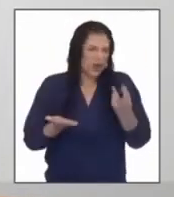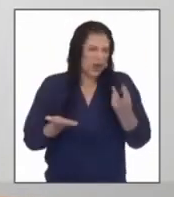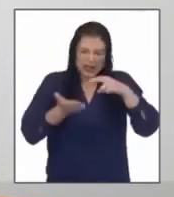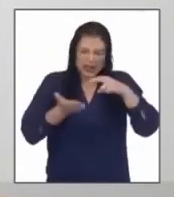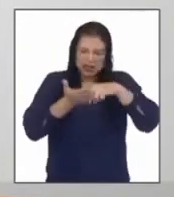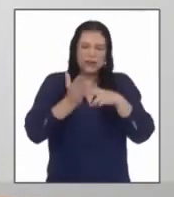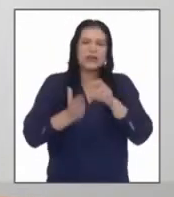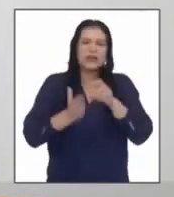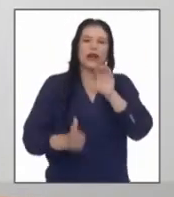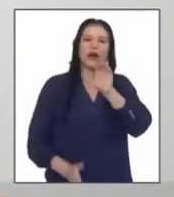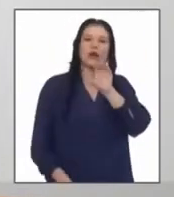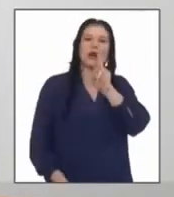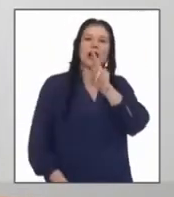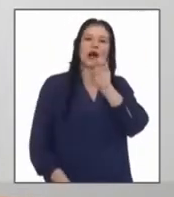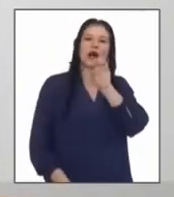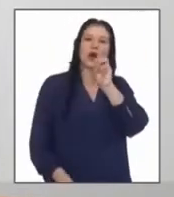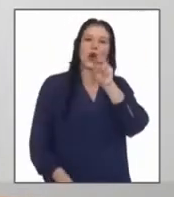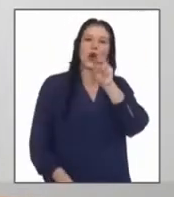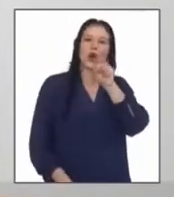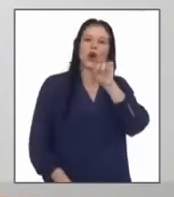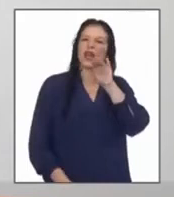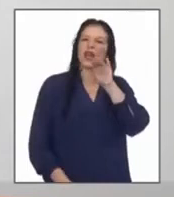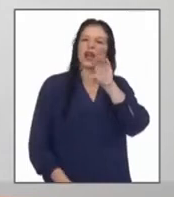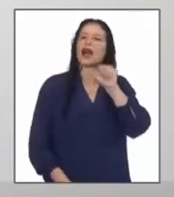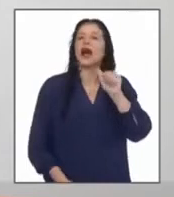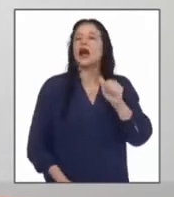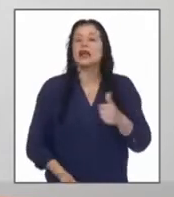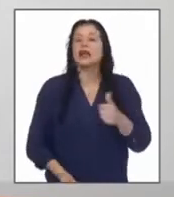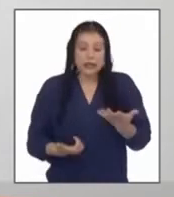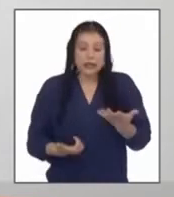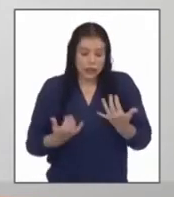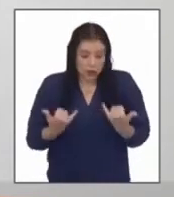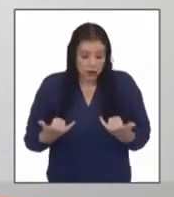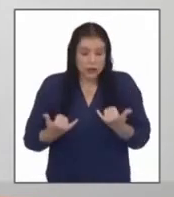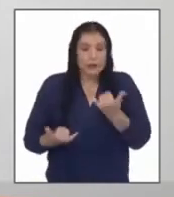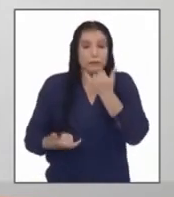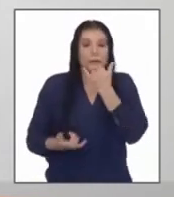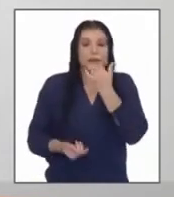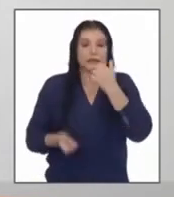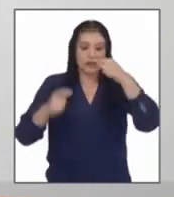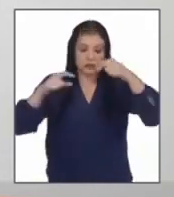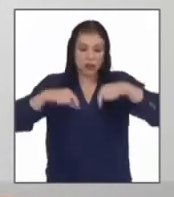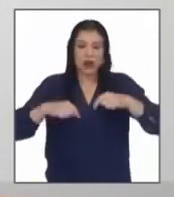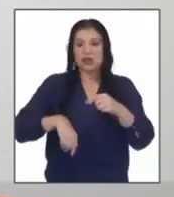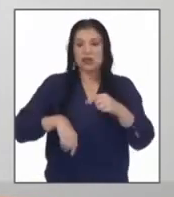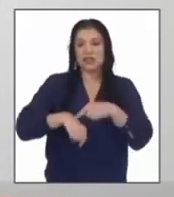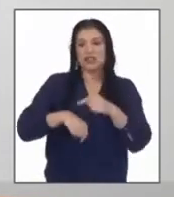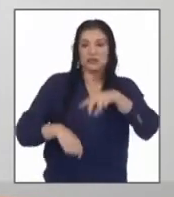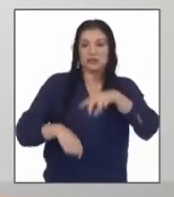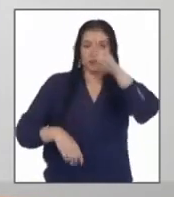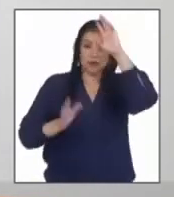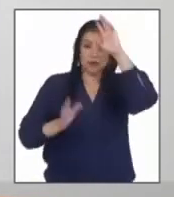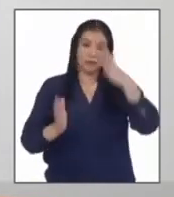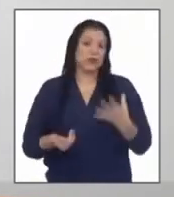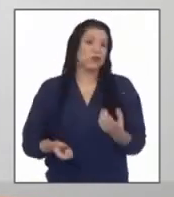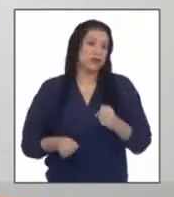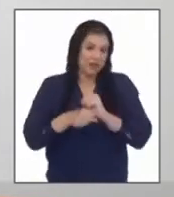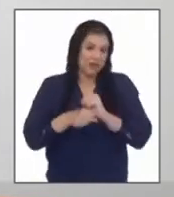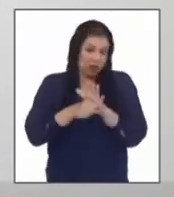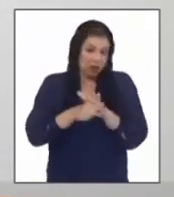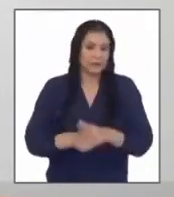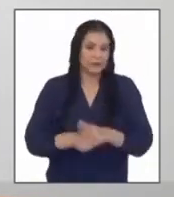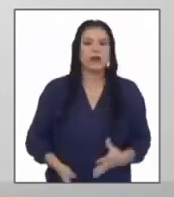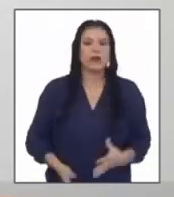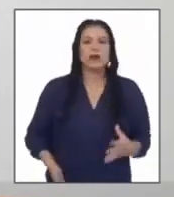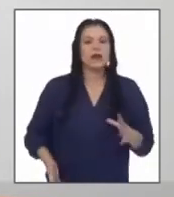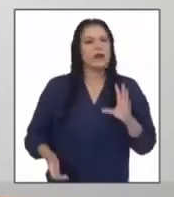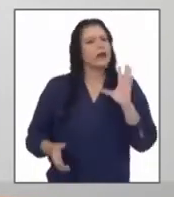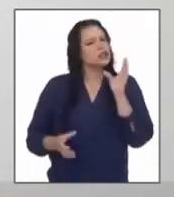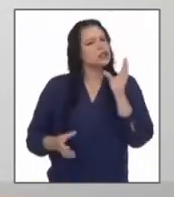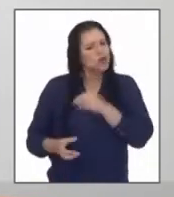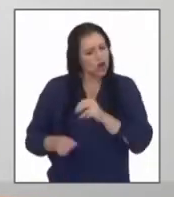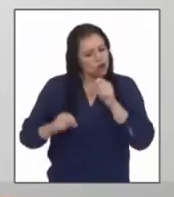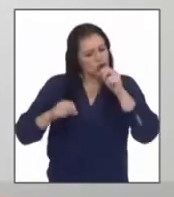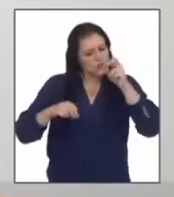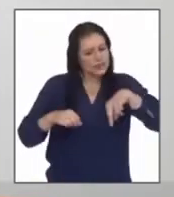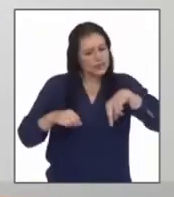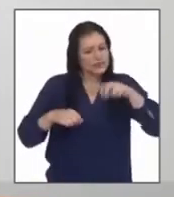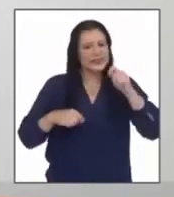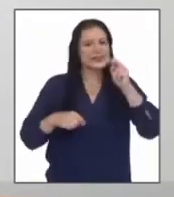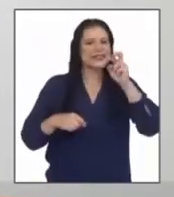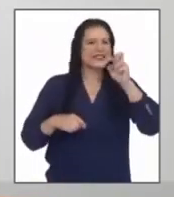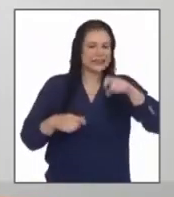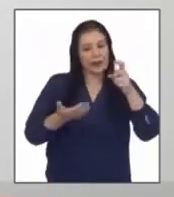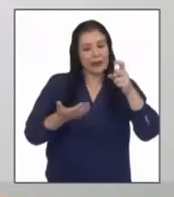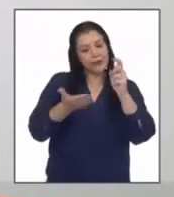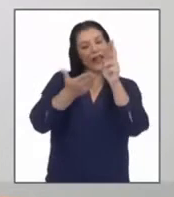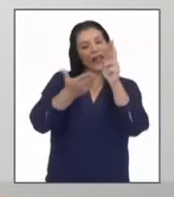que es una crónica y tenemos la coyuntura que estamos viviendo los peruanos todo debe ser registrado para que